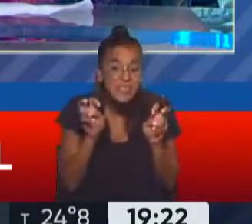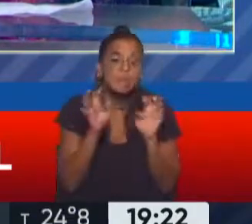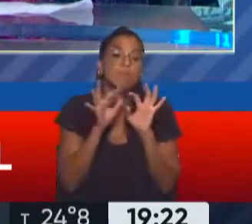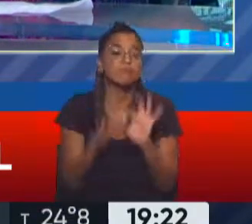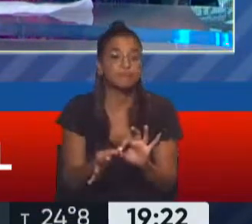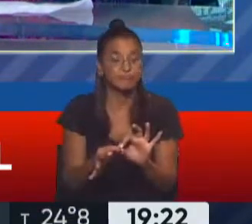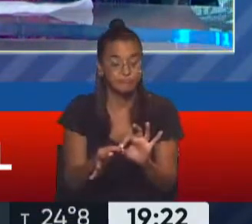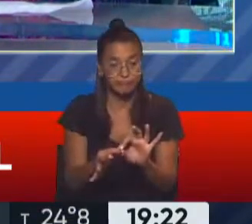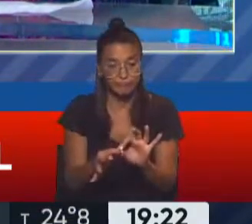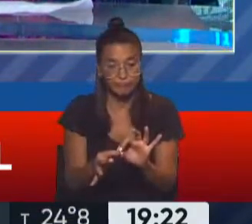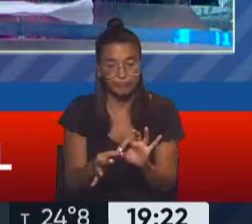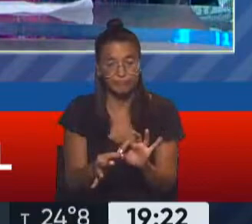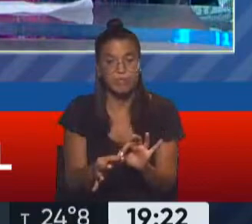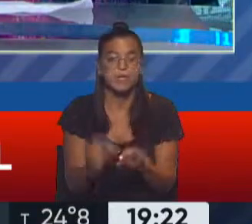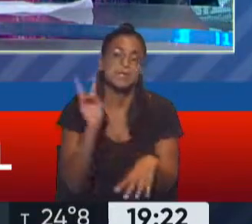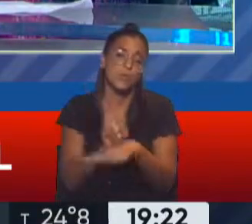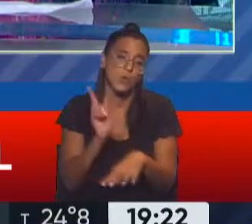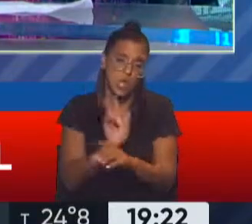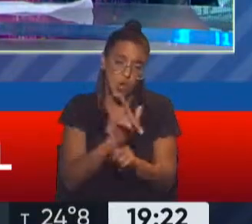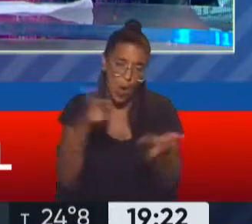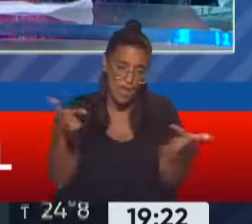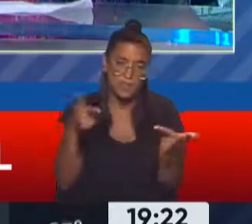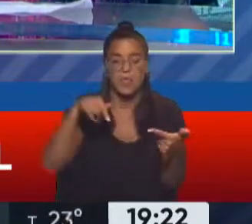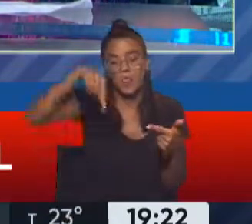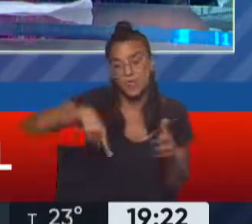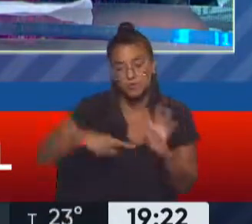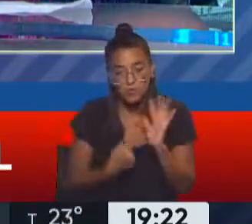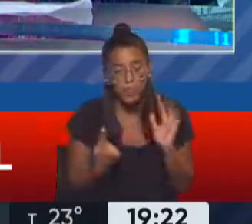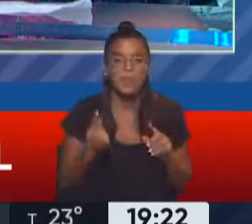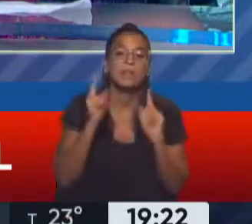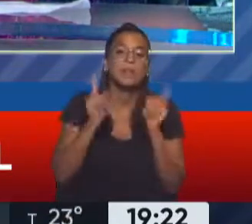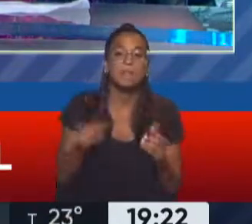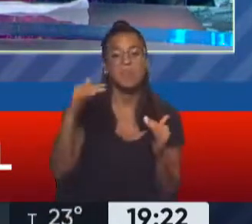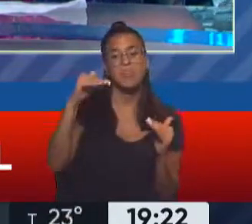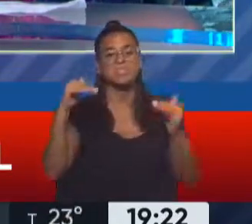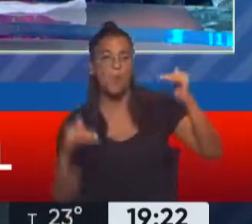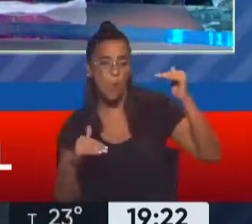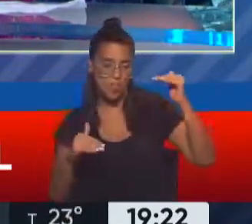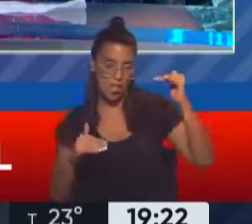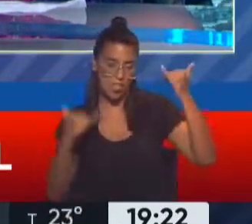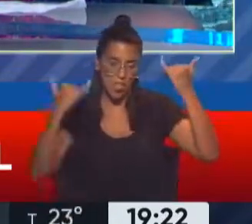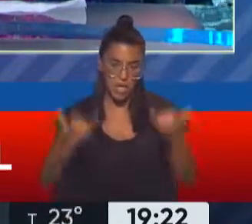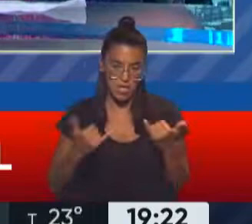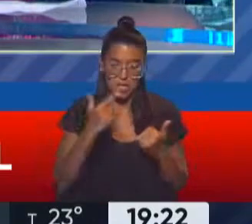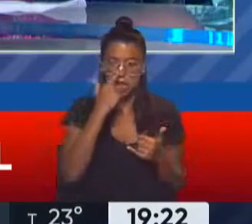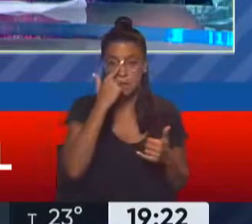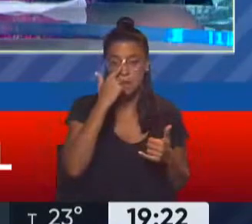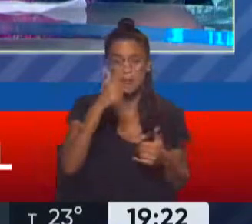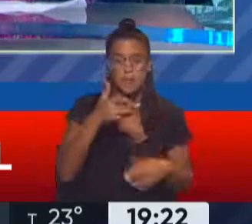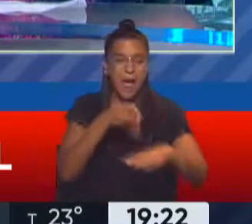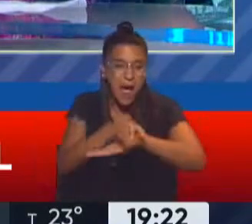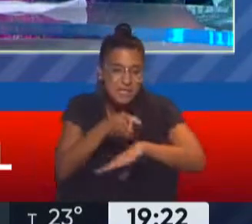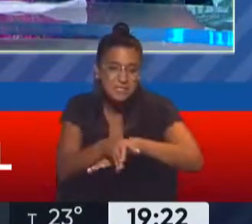que ver con la inseguridad vial en las ciudades. Y con la desigualdad que existe en el